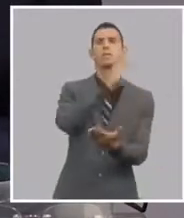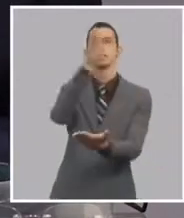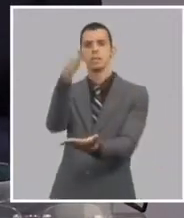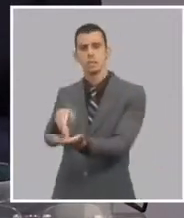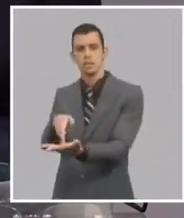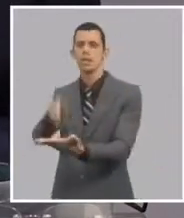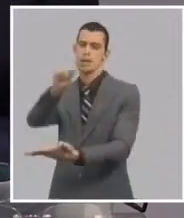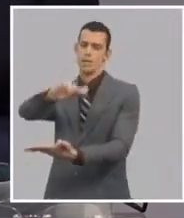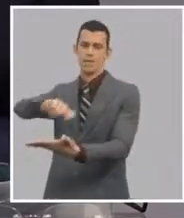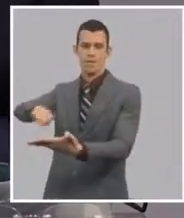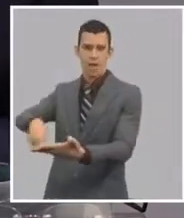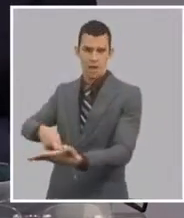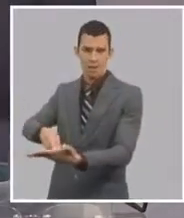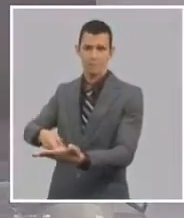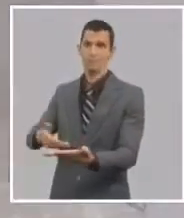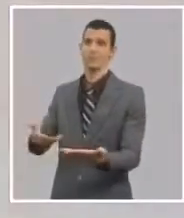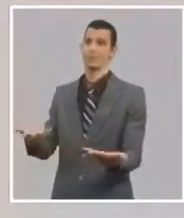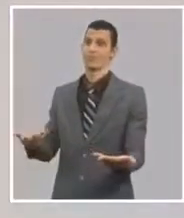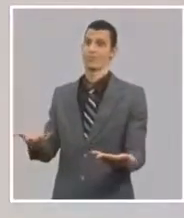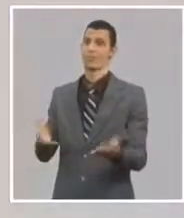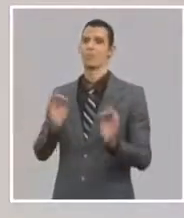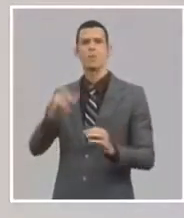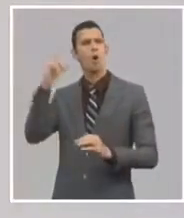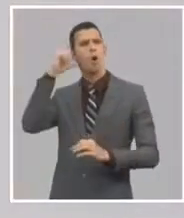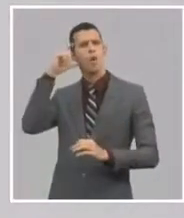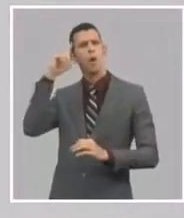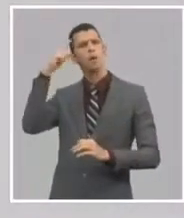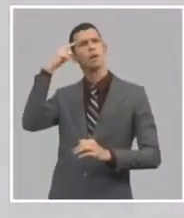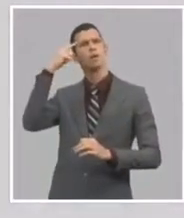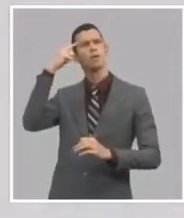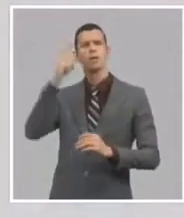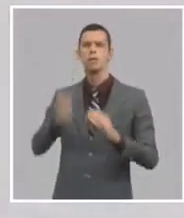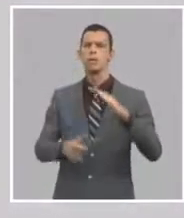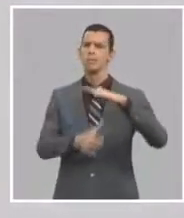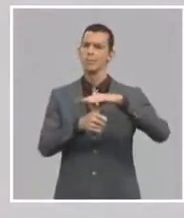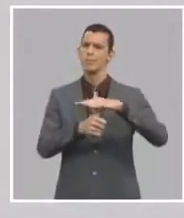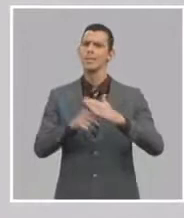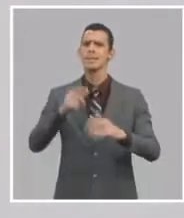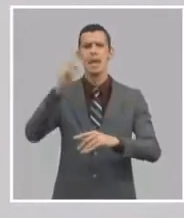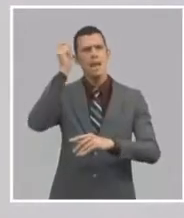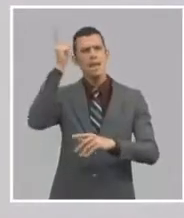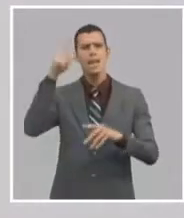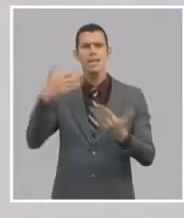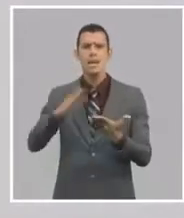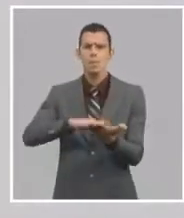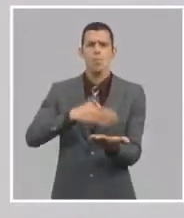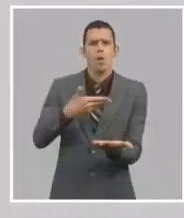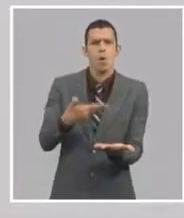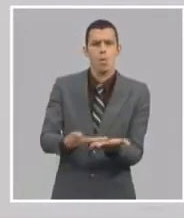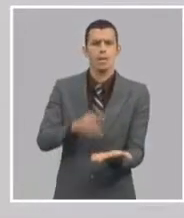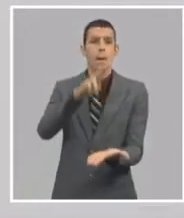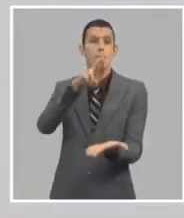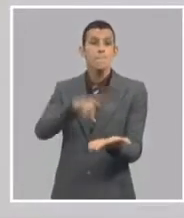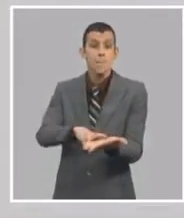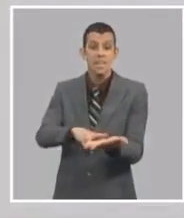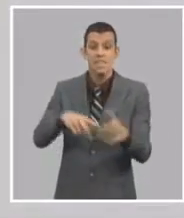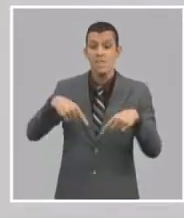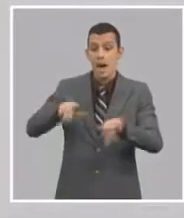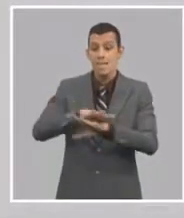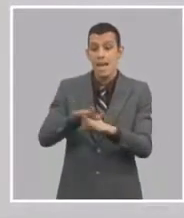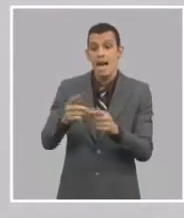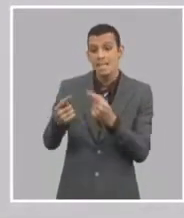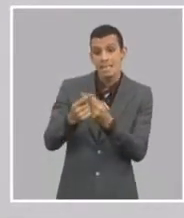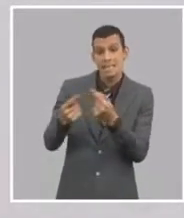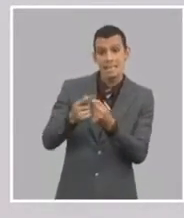propuesto que se declare feriado el martes electoral. Lo propuso en el funeral de John Lewis hace poco. ¿Qué quiere decir eso?